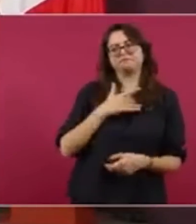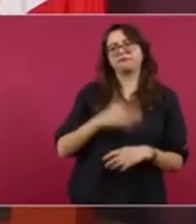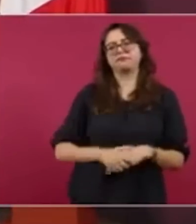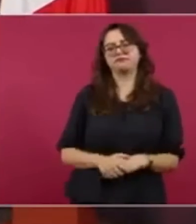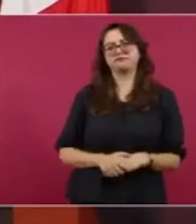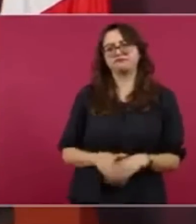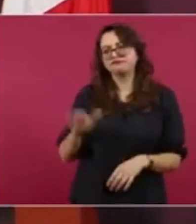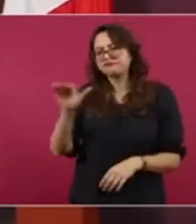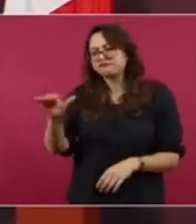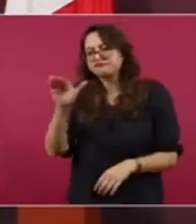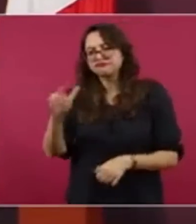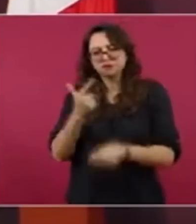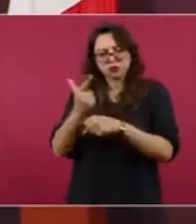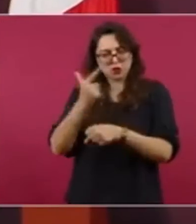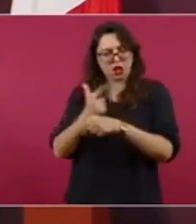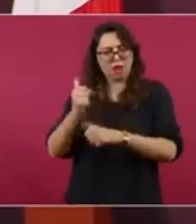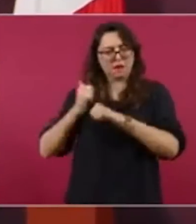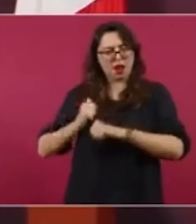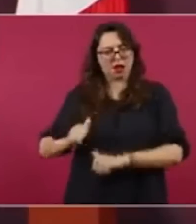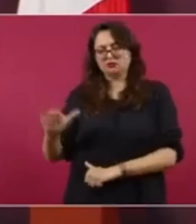días en México, porque está muy enfermo.